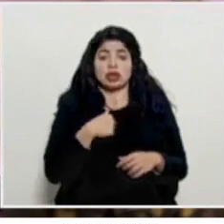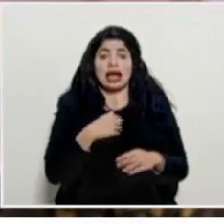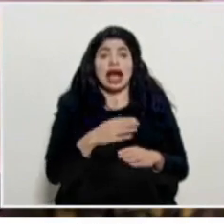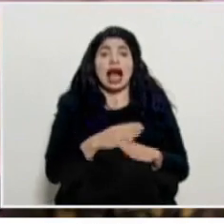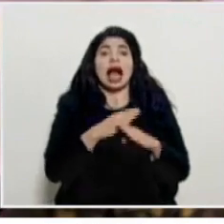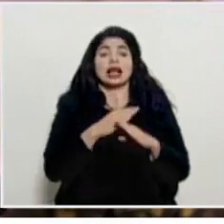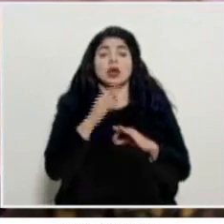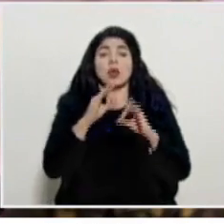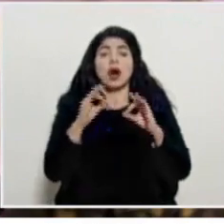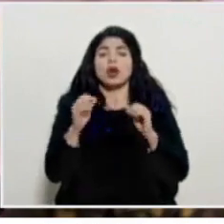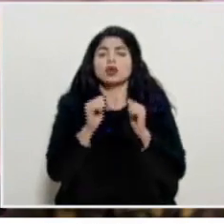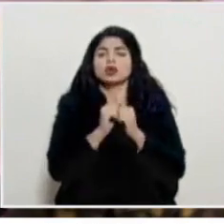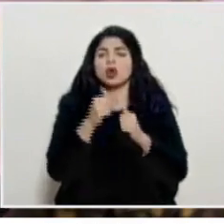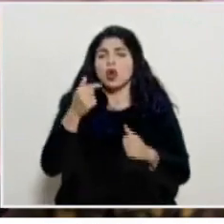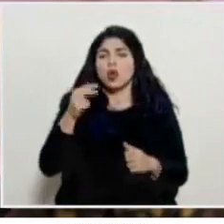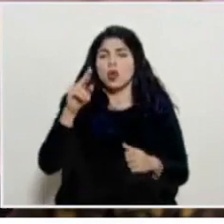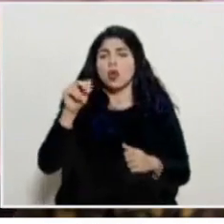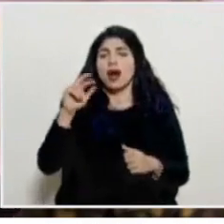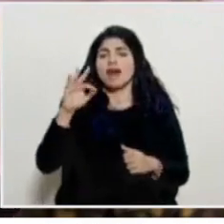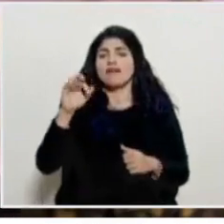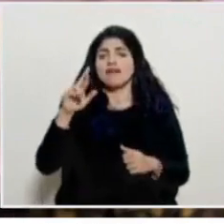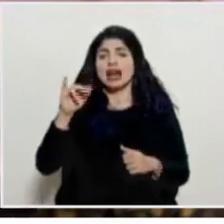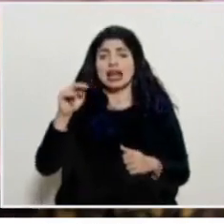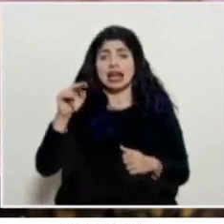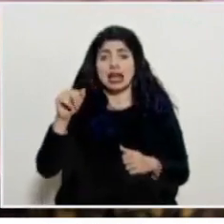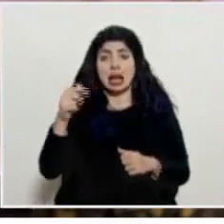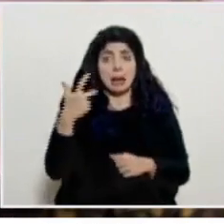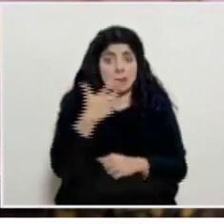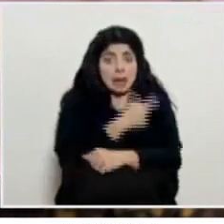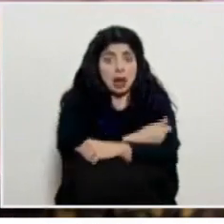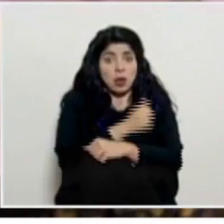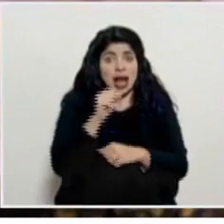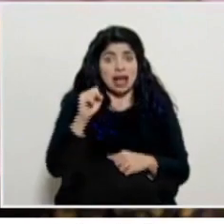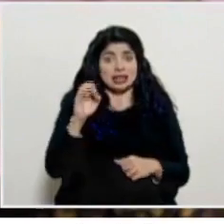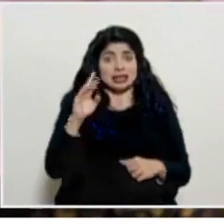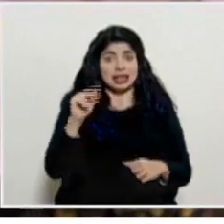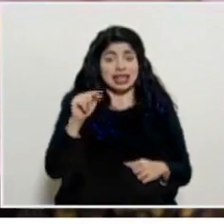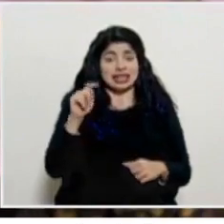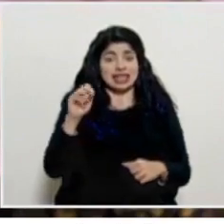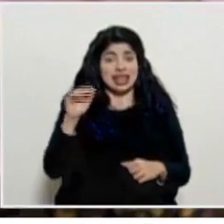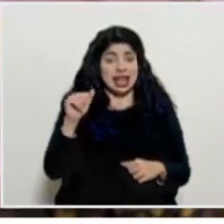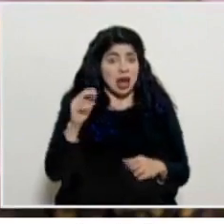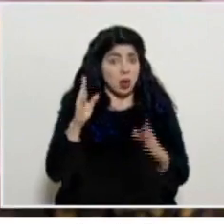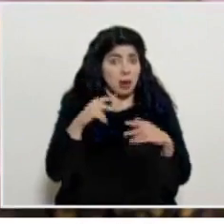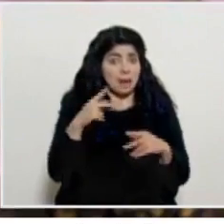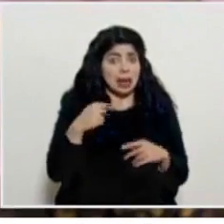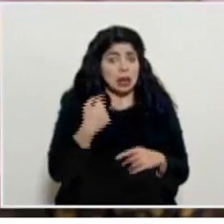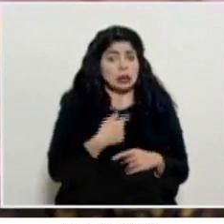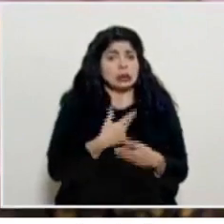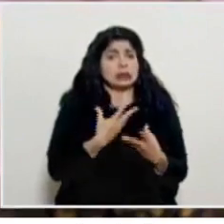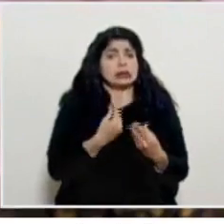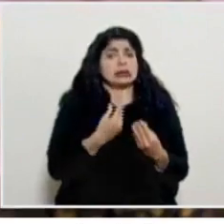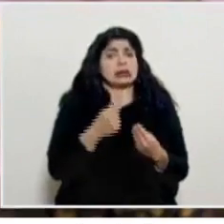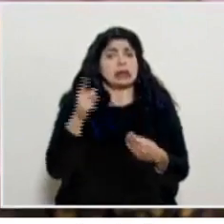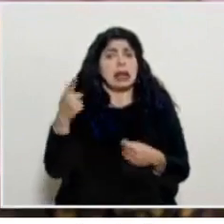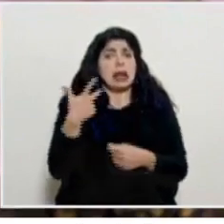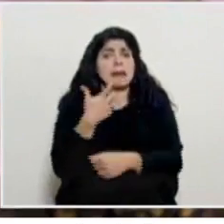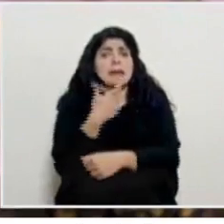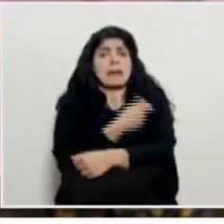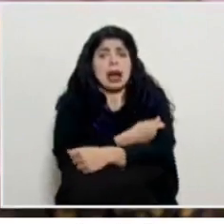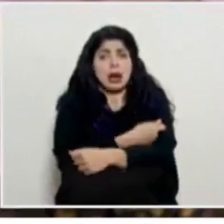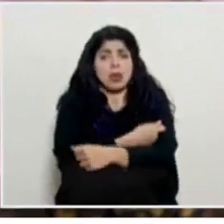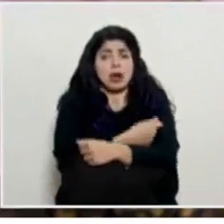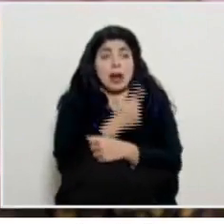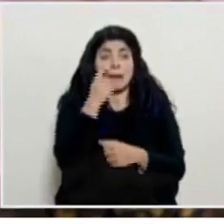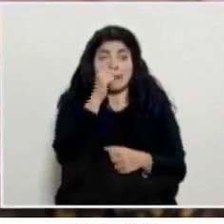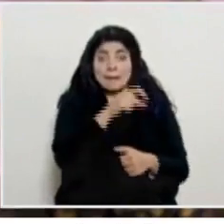con warfarina si no hay peligro con la vacuna estratégica ya que tenemos mucho miedo con eso ante esta duda de